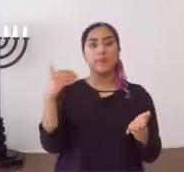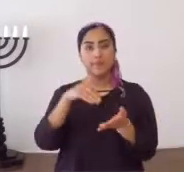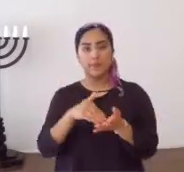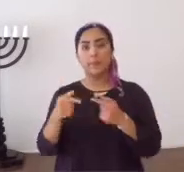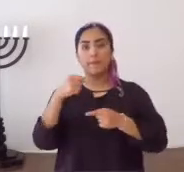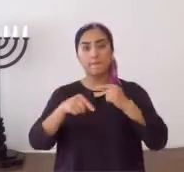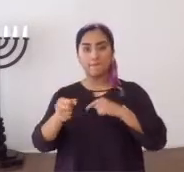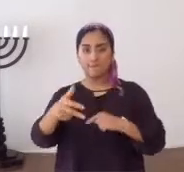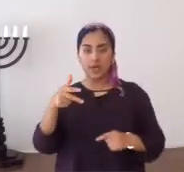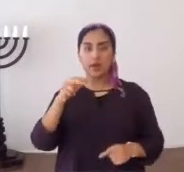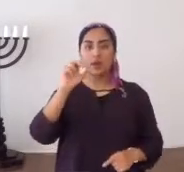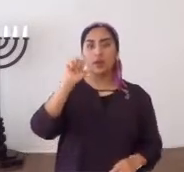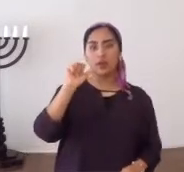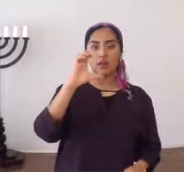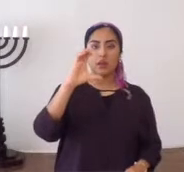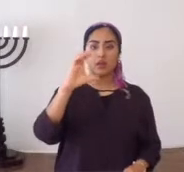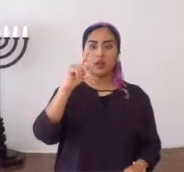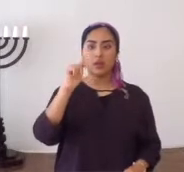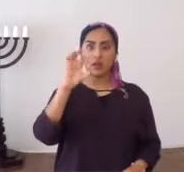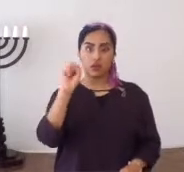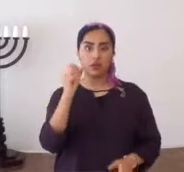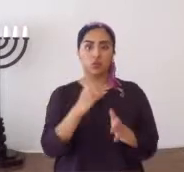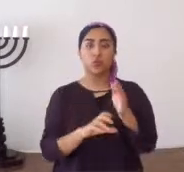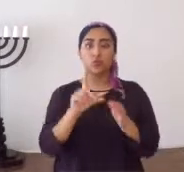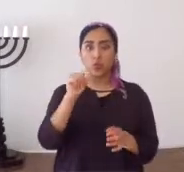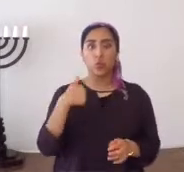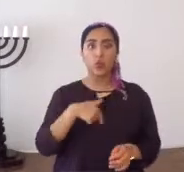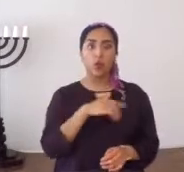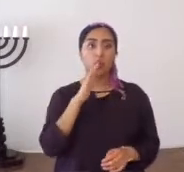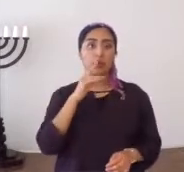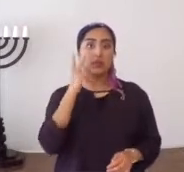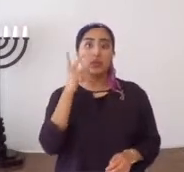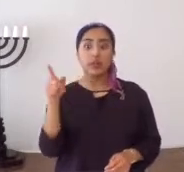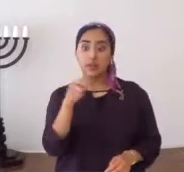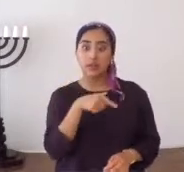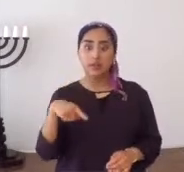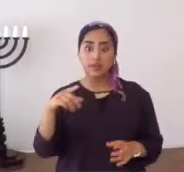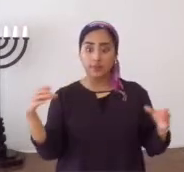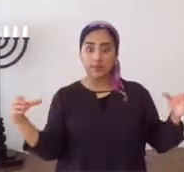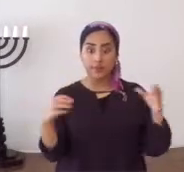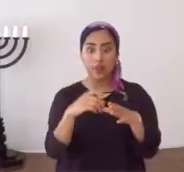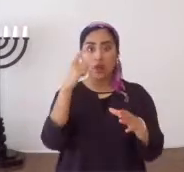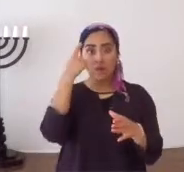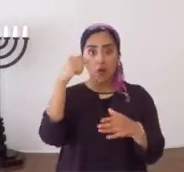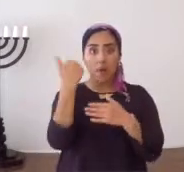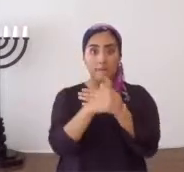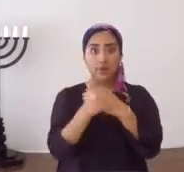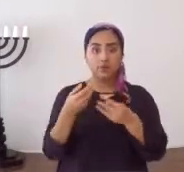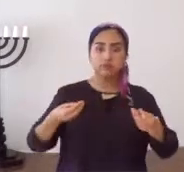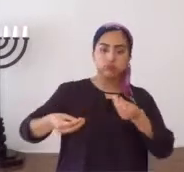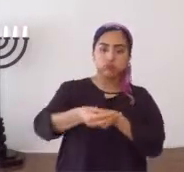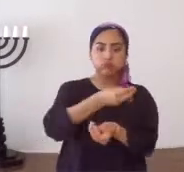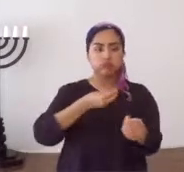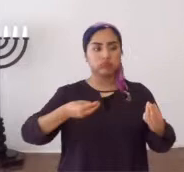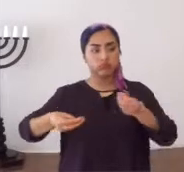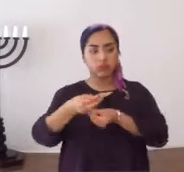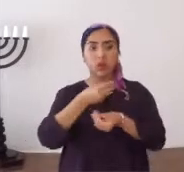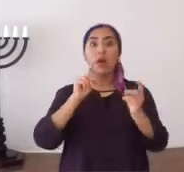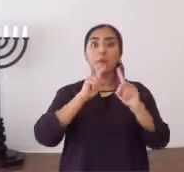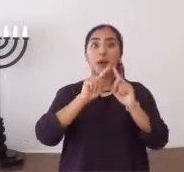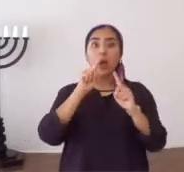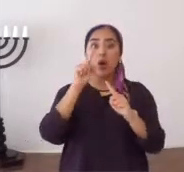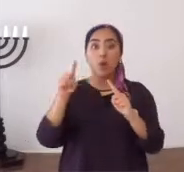En Hechos, volvemos a Hechos, por favor, Hechos 20, vamos a ver, que ellos se reunían, para partir el pan,